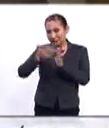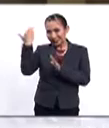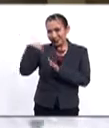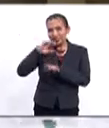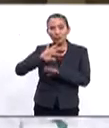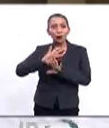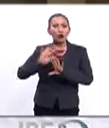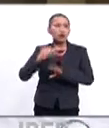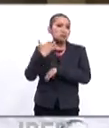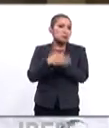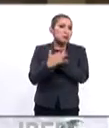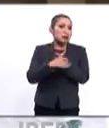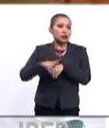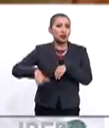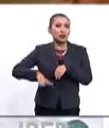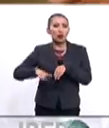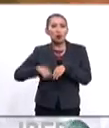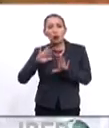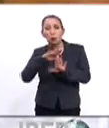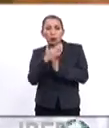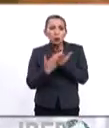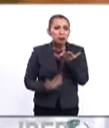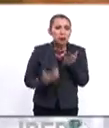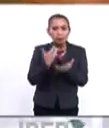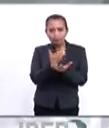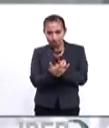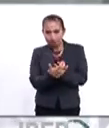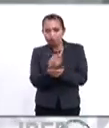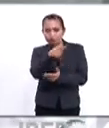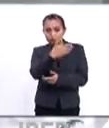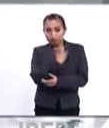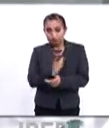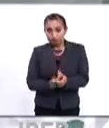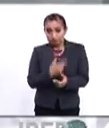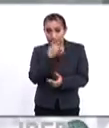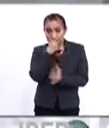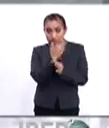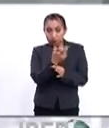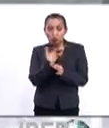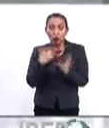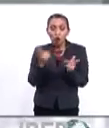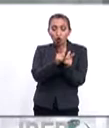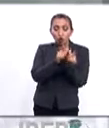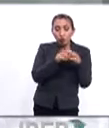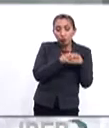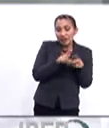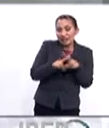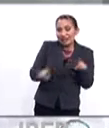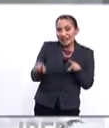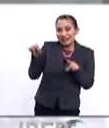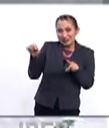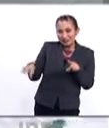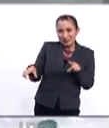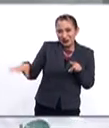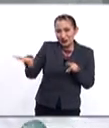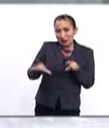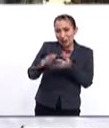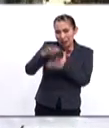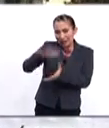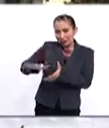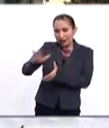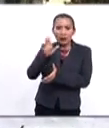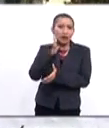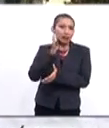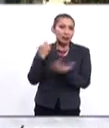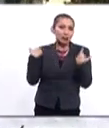cuando se ha cerrado parcialmente el gobierno de Estados Unidos, es cuando el presidente pertenece a un partido diferente al de la mayoría